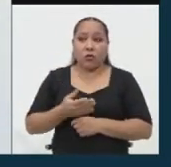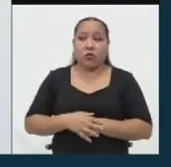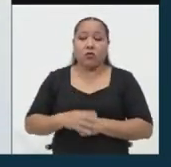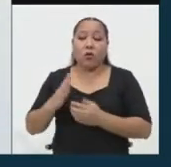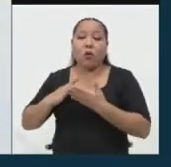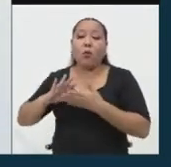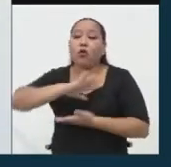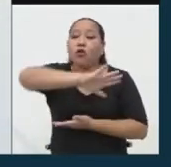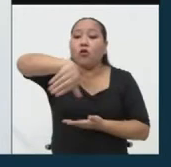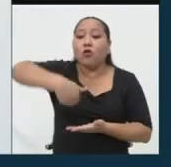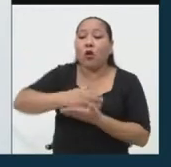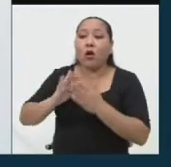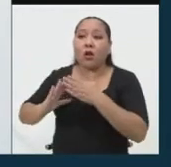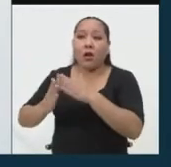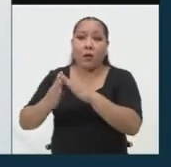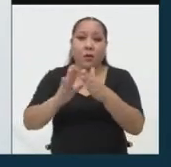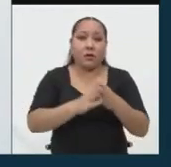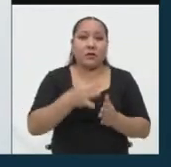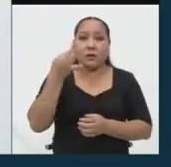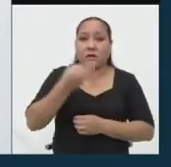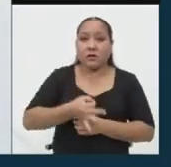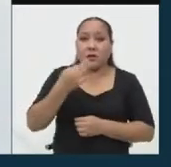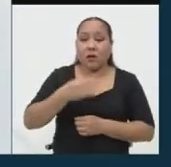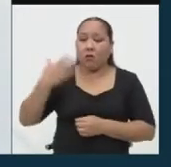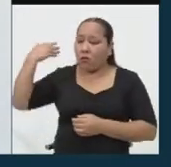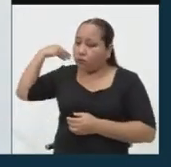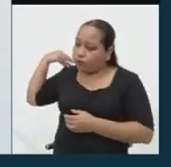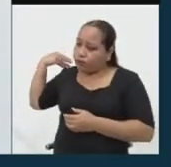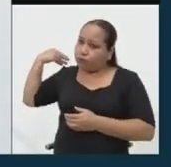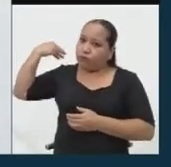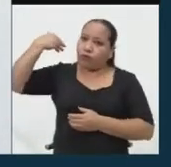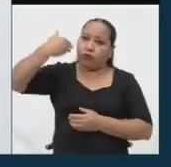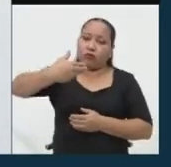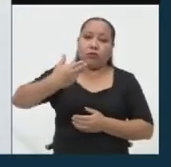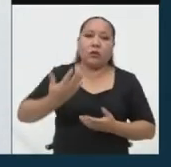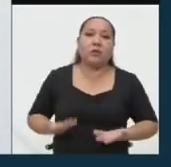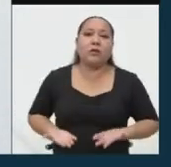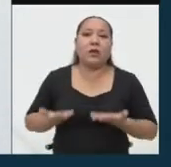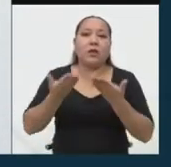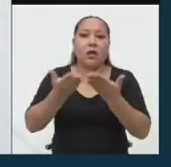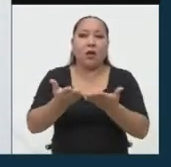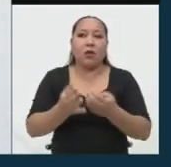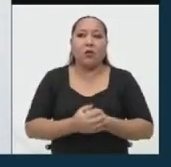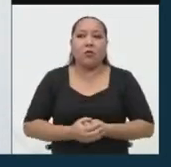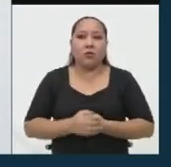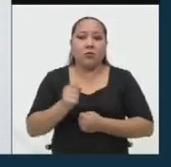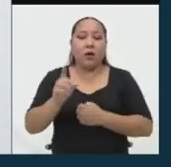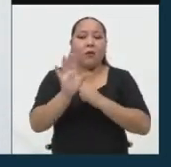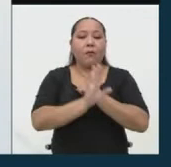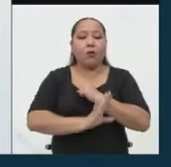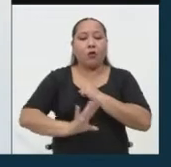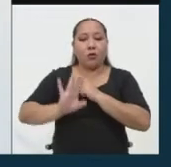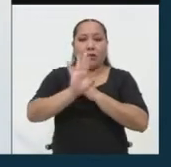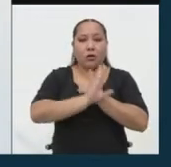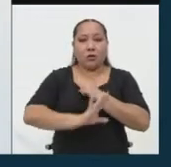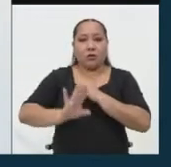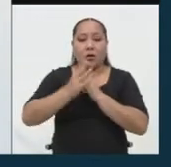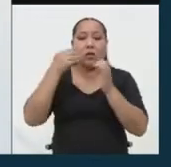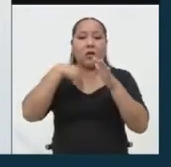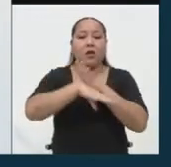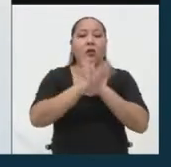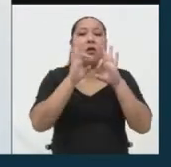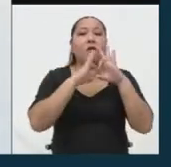población siempre ha brindado una seguridad en la